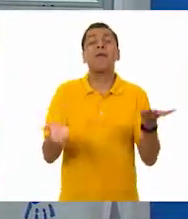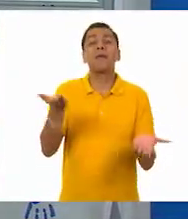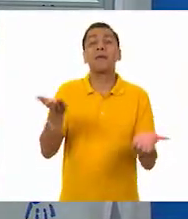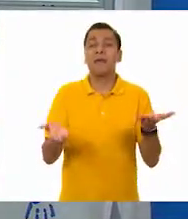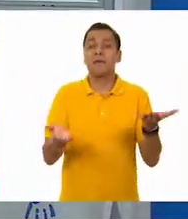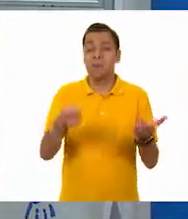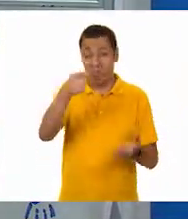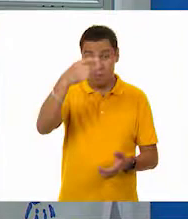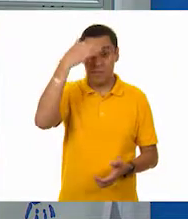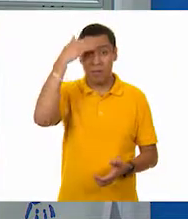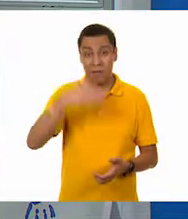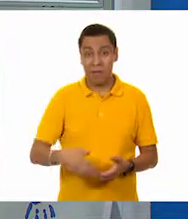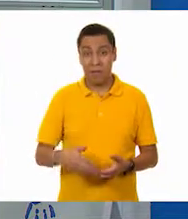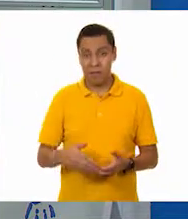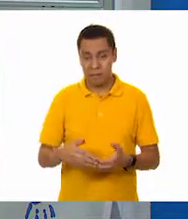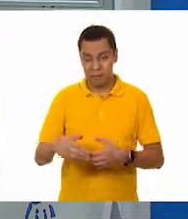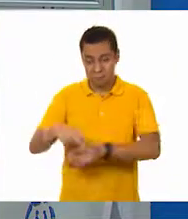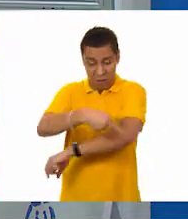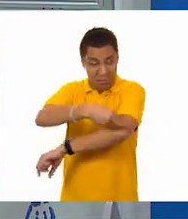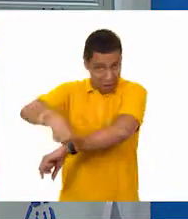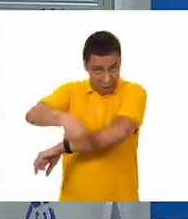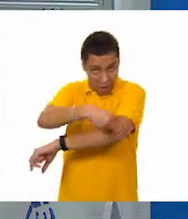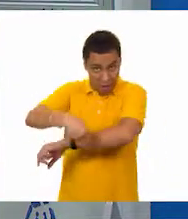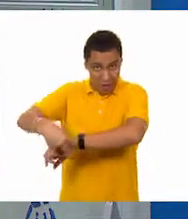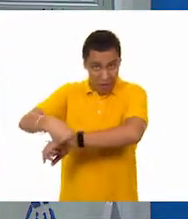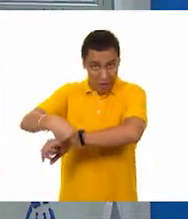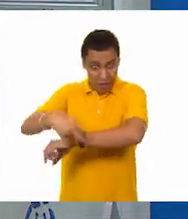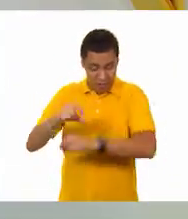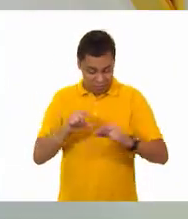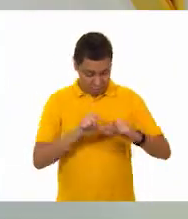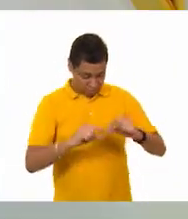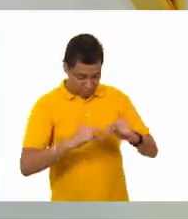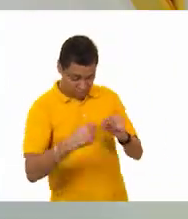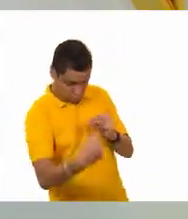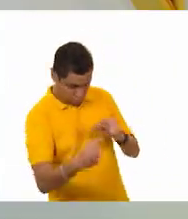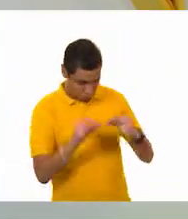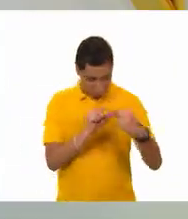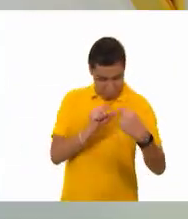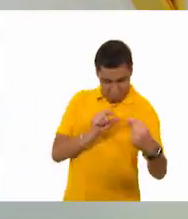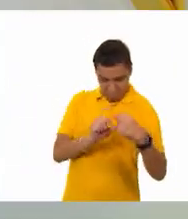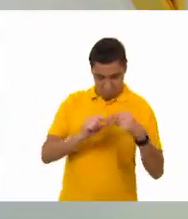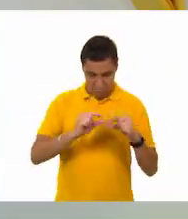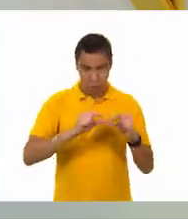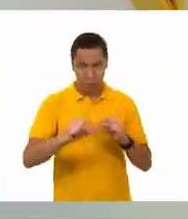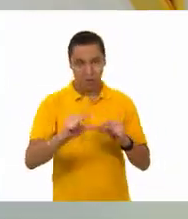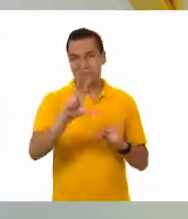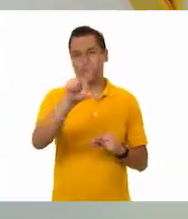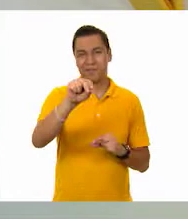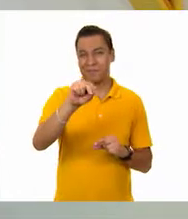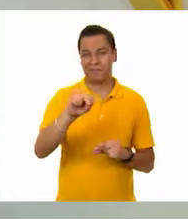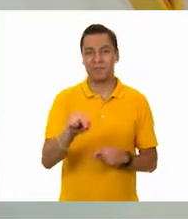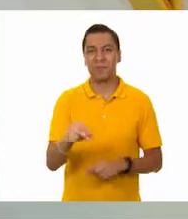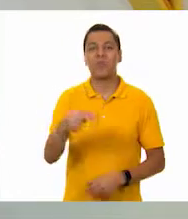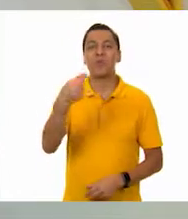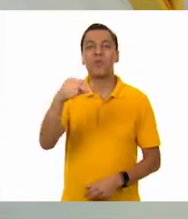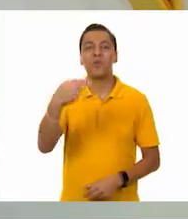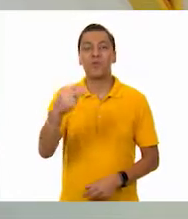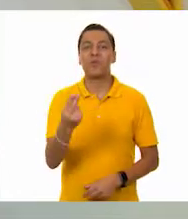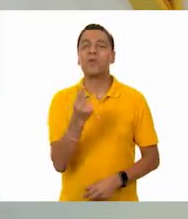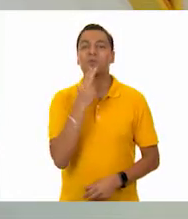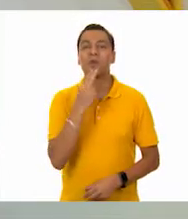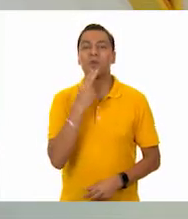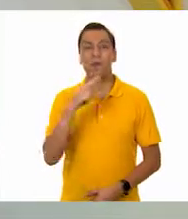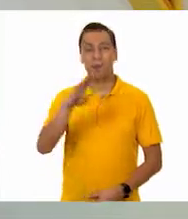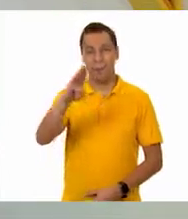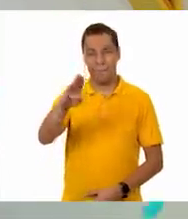trabajado con la regla, pero la regla nos sirve para longitudes. Así es. Pero en este momento vamos a trabajar con la balanza. ¿Conocen la balanza?